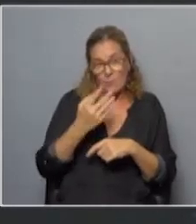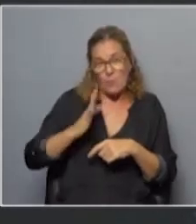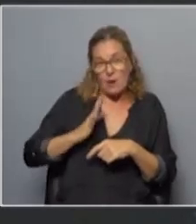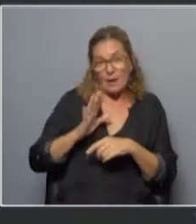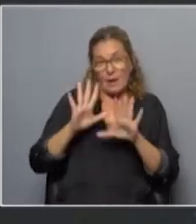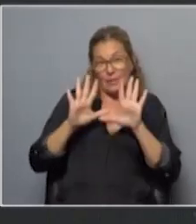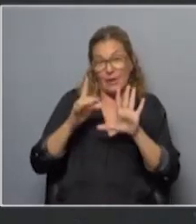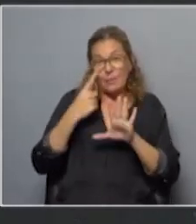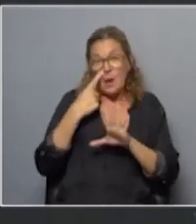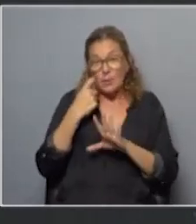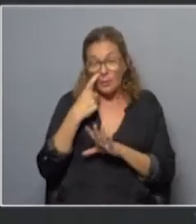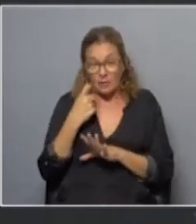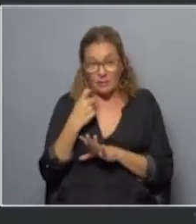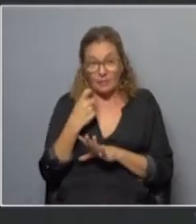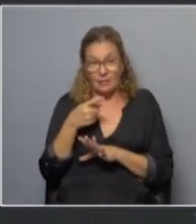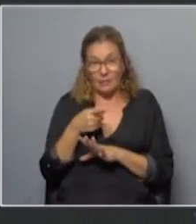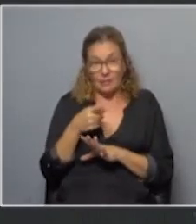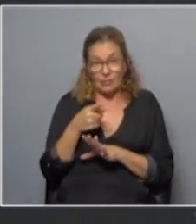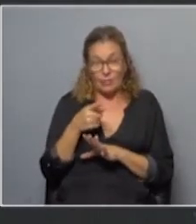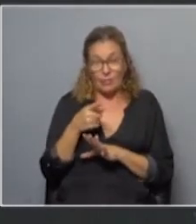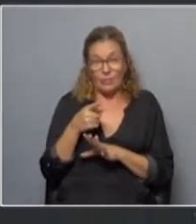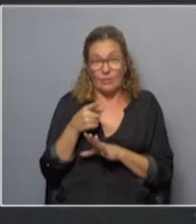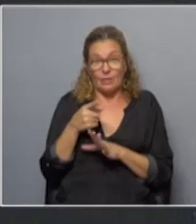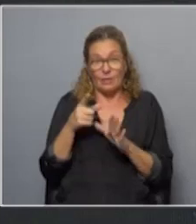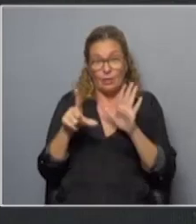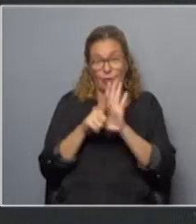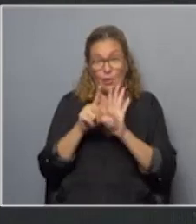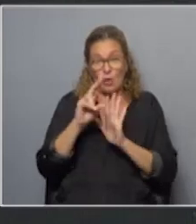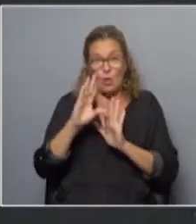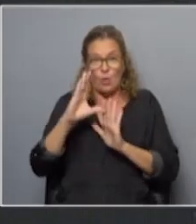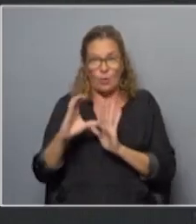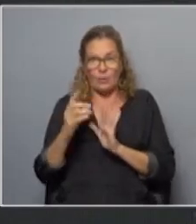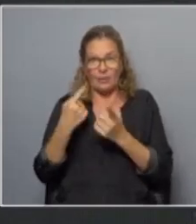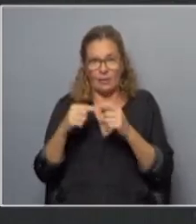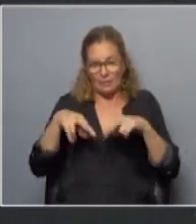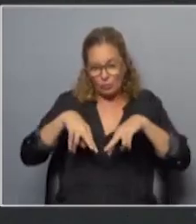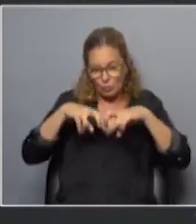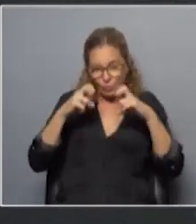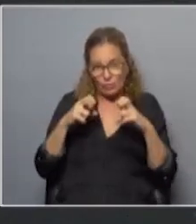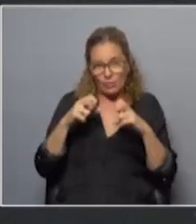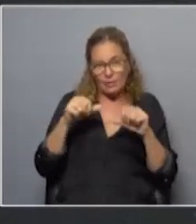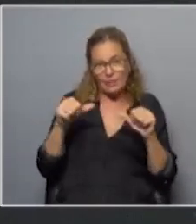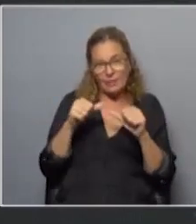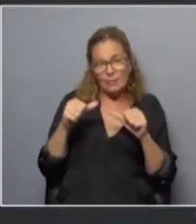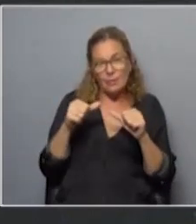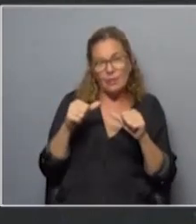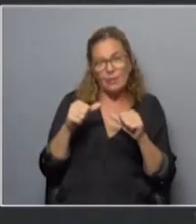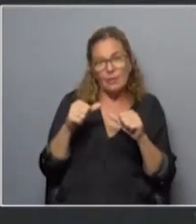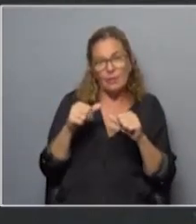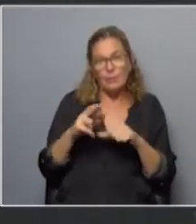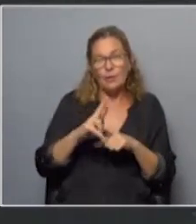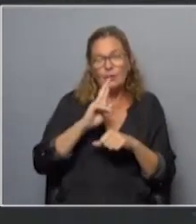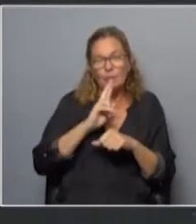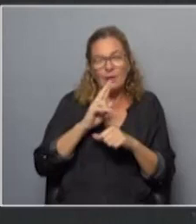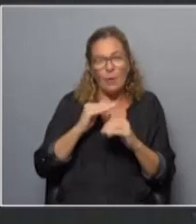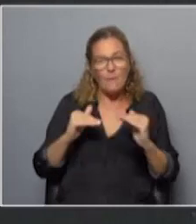y esto es específico en el estudio de la LUC que hicimos nosotros pero también por ejemplo se encuentran resultados